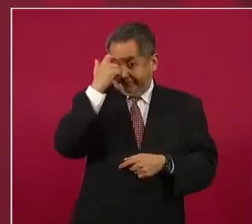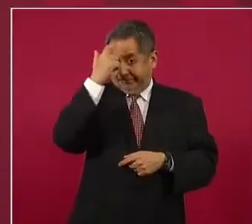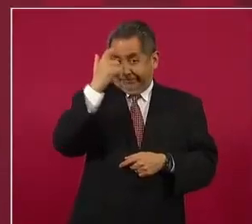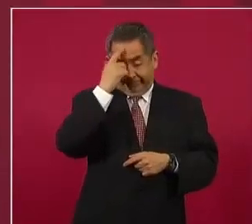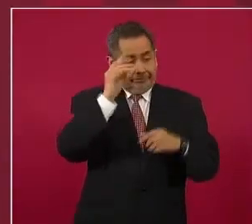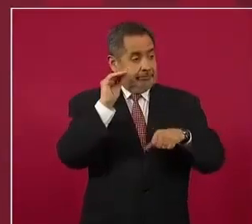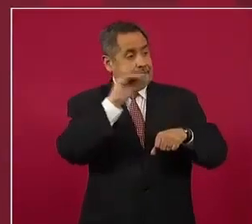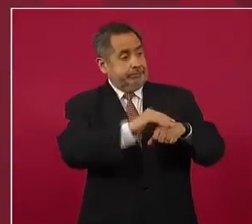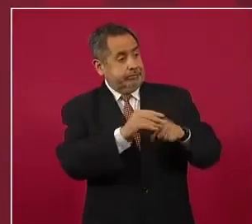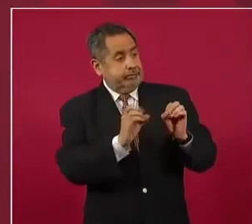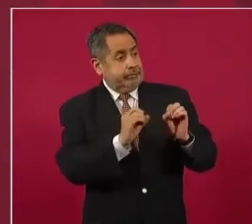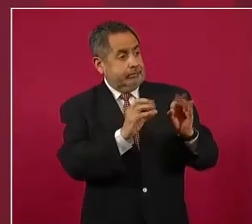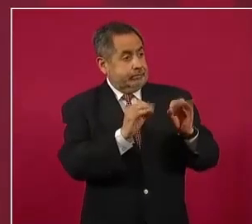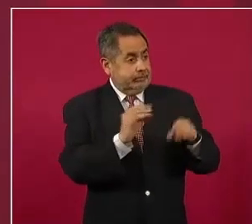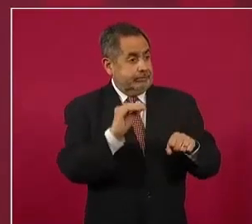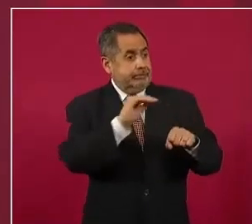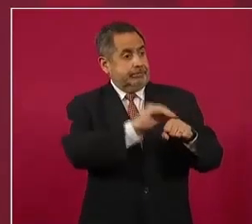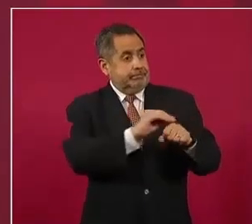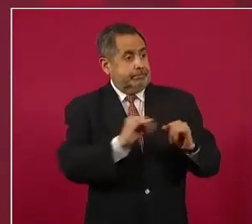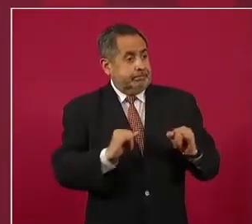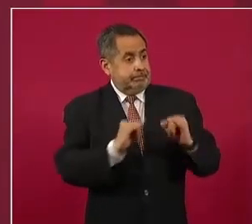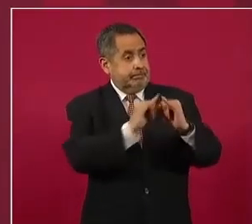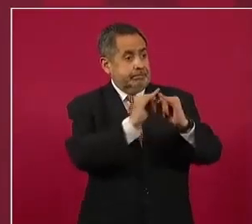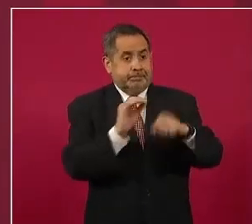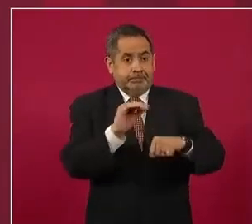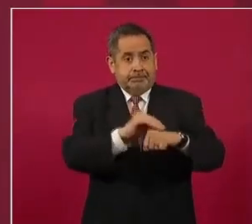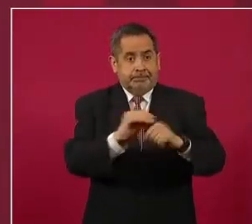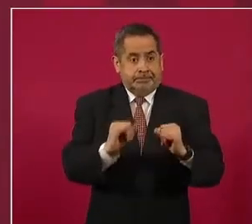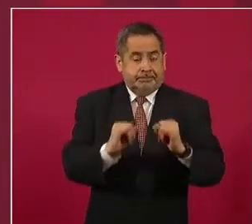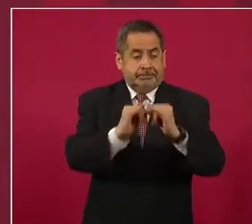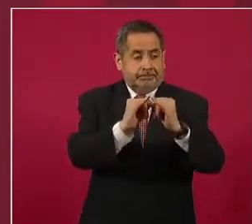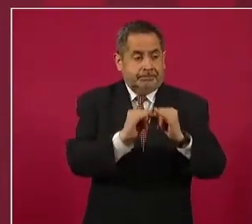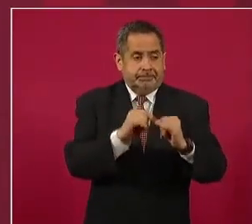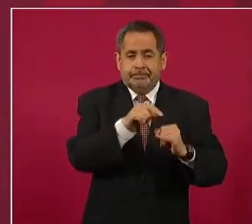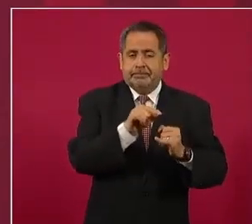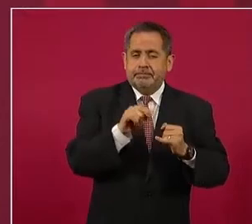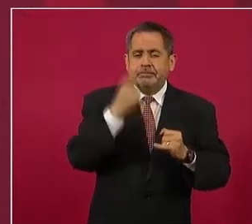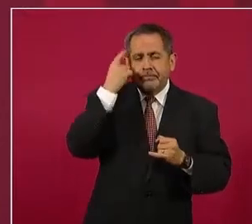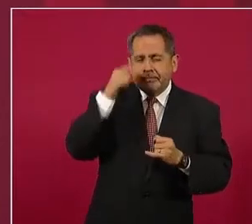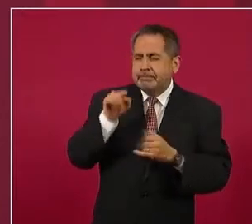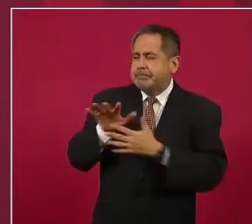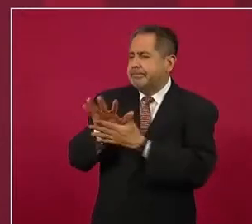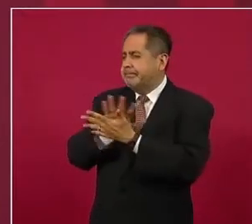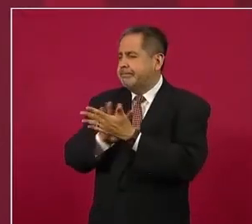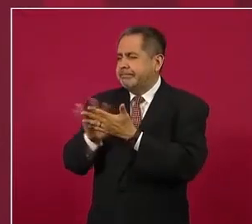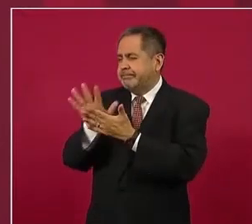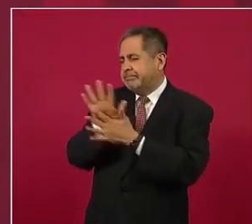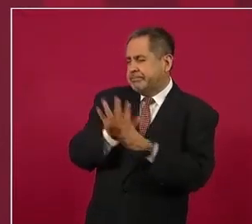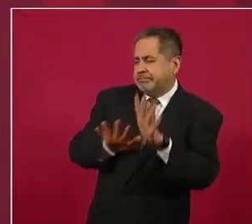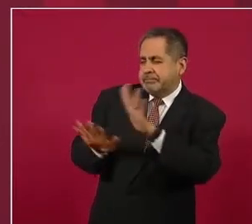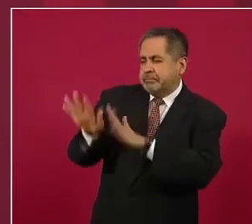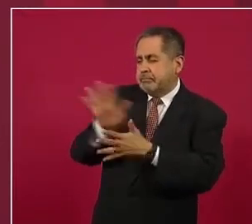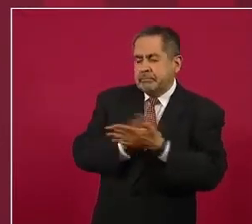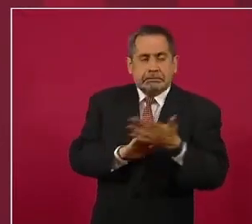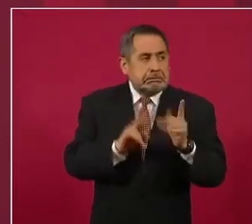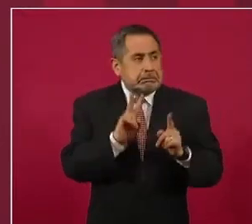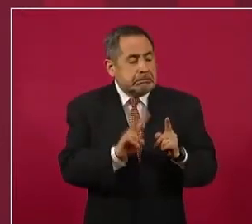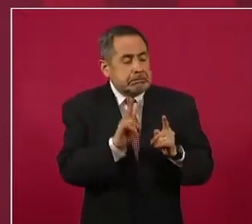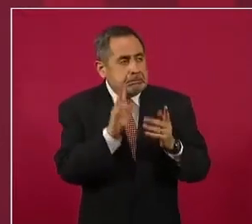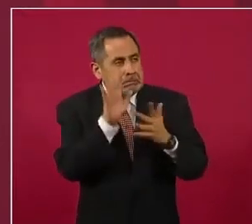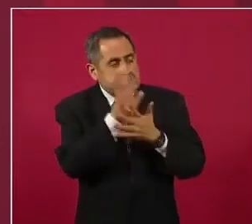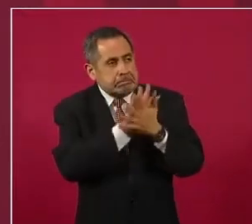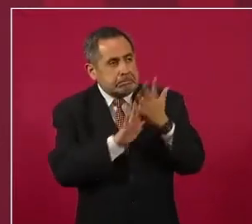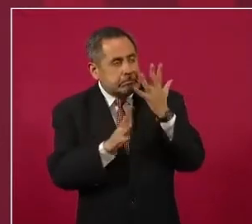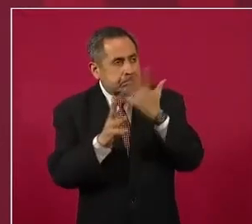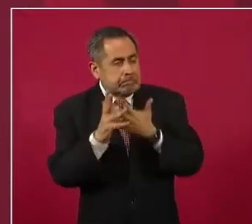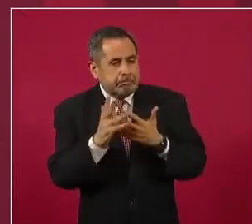con ese propósito de engañar y también de